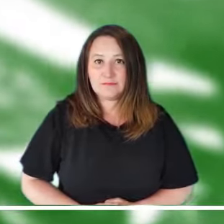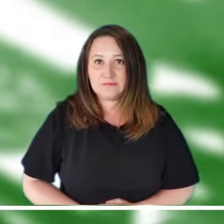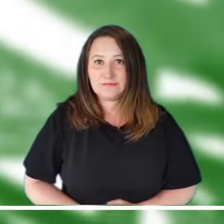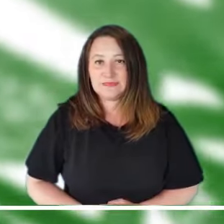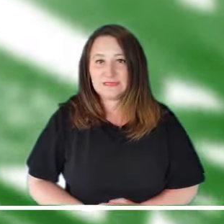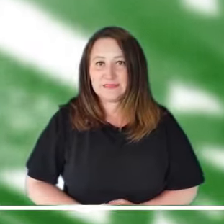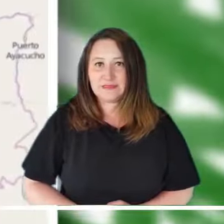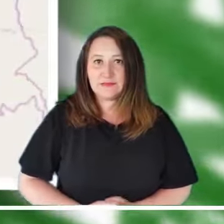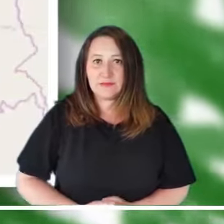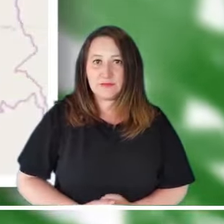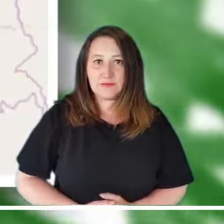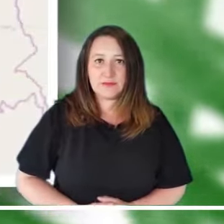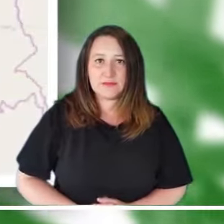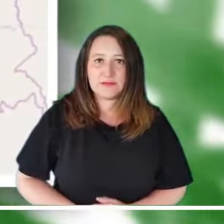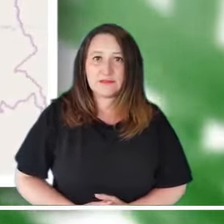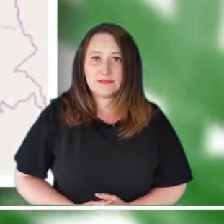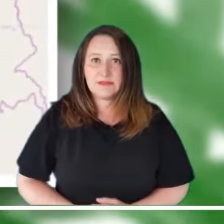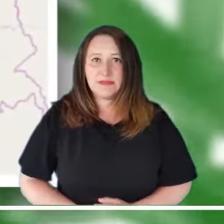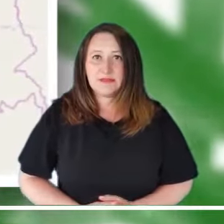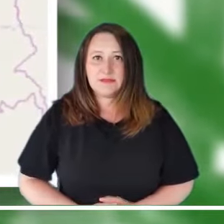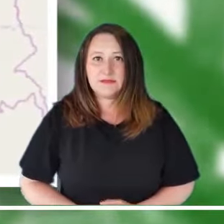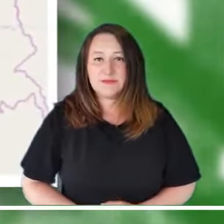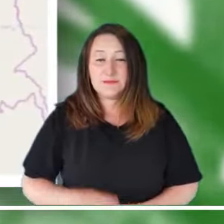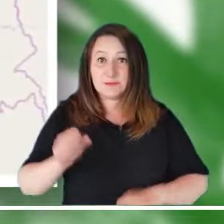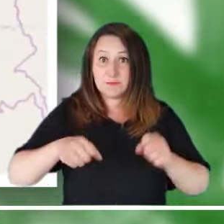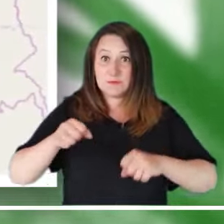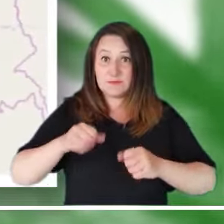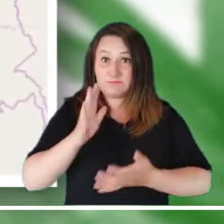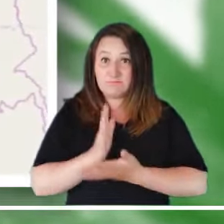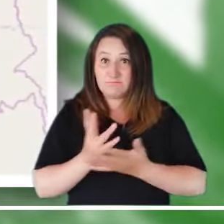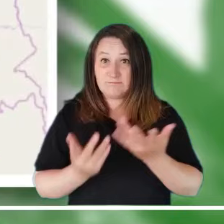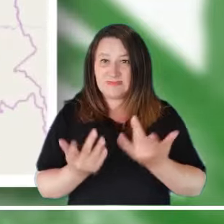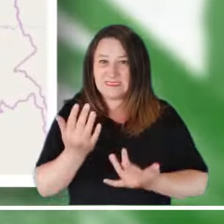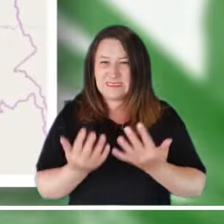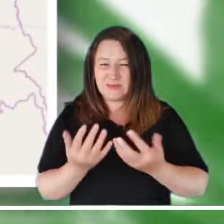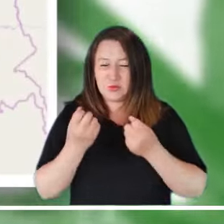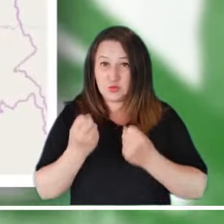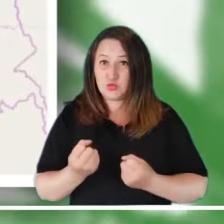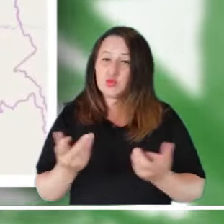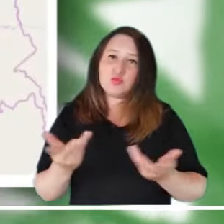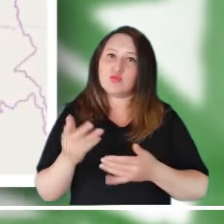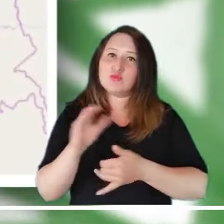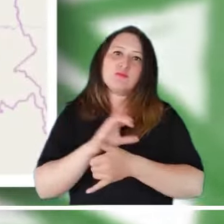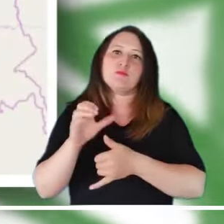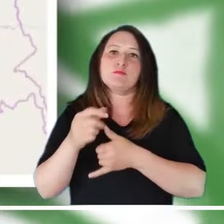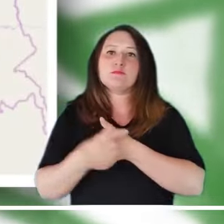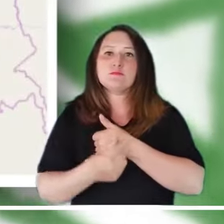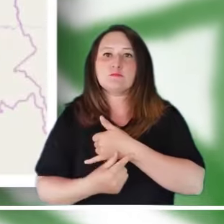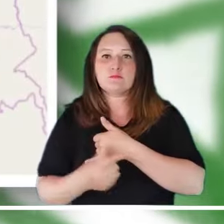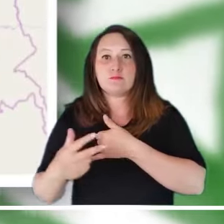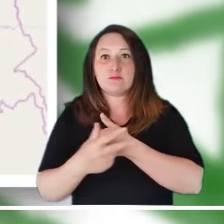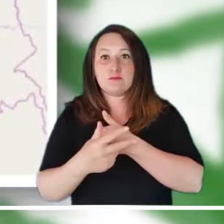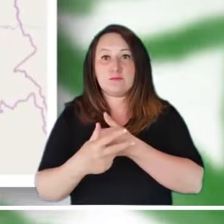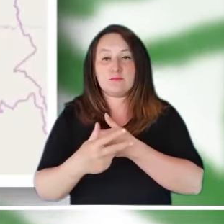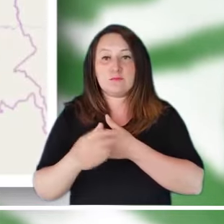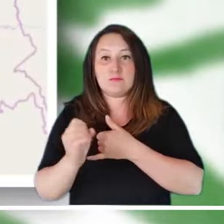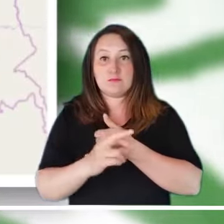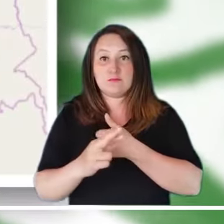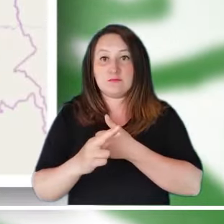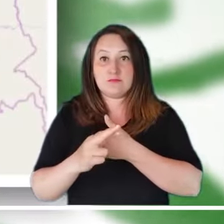La probabilidad de incendios será alta en el Caribe, el Pacífico, los Andes, la Orinoquía y Caquetá.